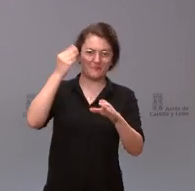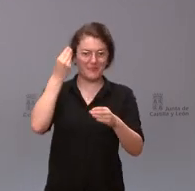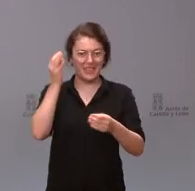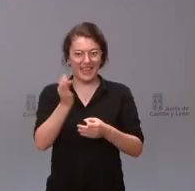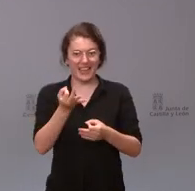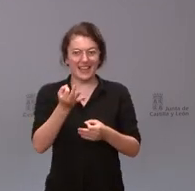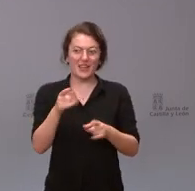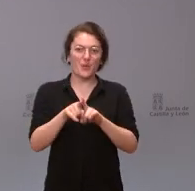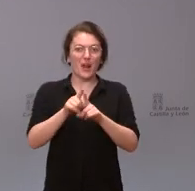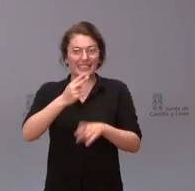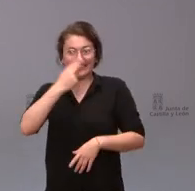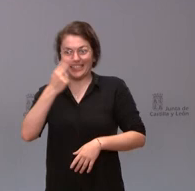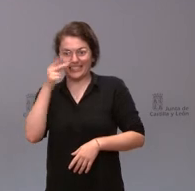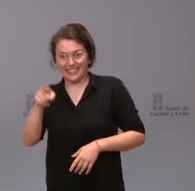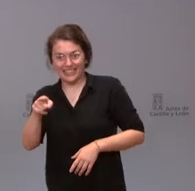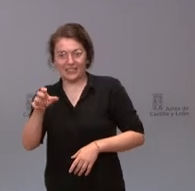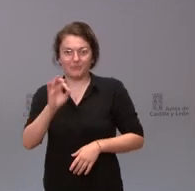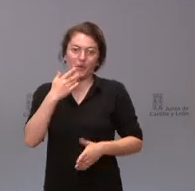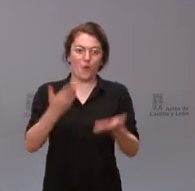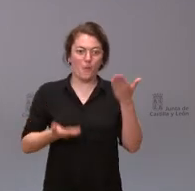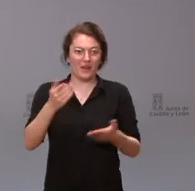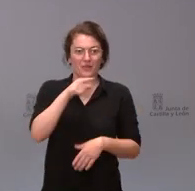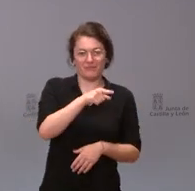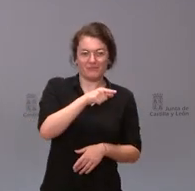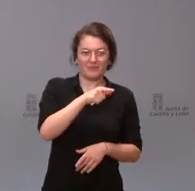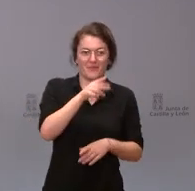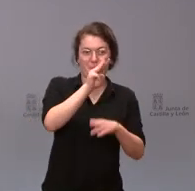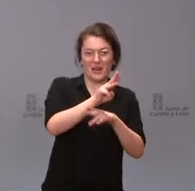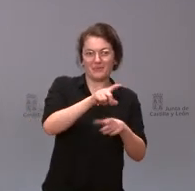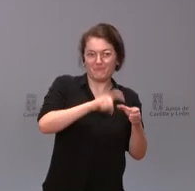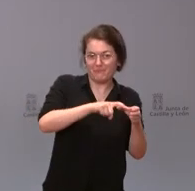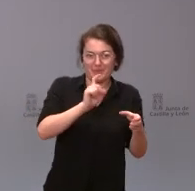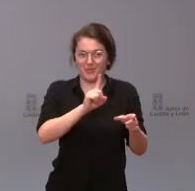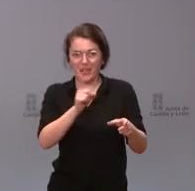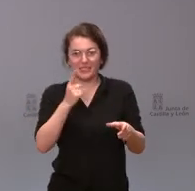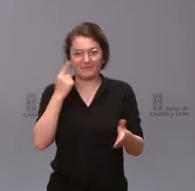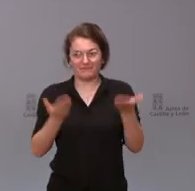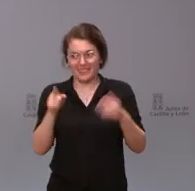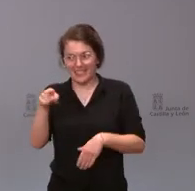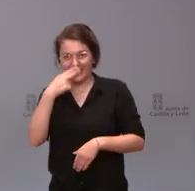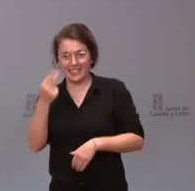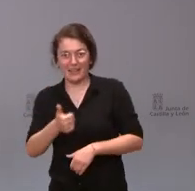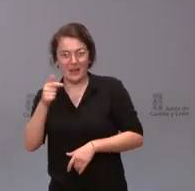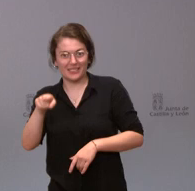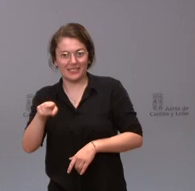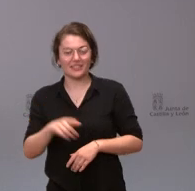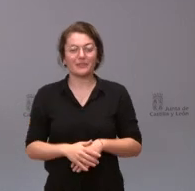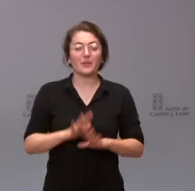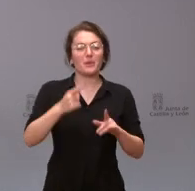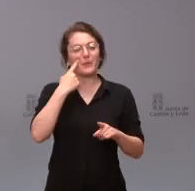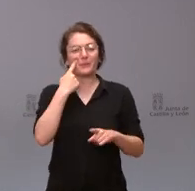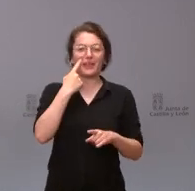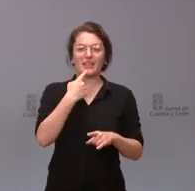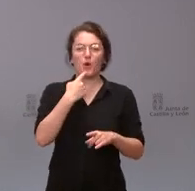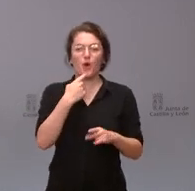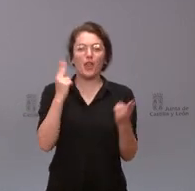aquellos que no son parlamentarios o que tienen muy poca representación en el ámbito parlamentario Sí, pero no digo que le pidan o que le censuren simplemente que